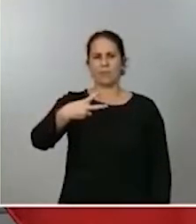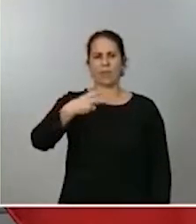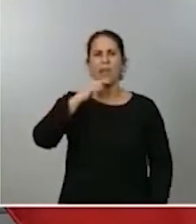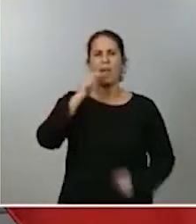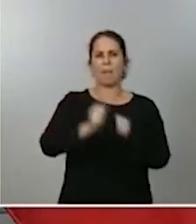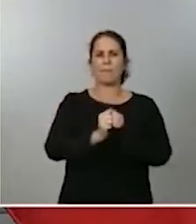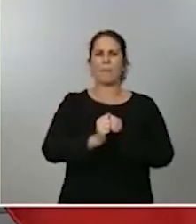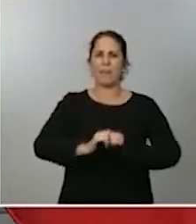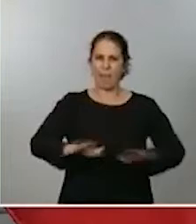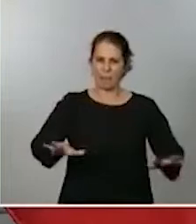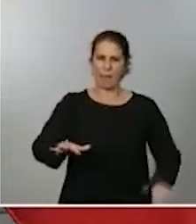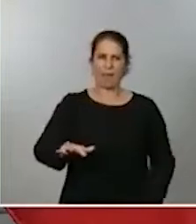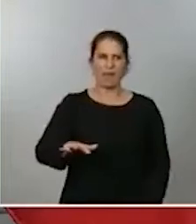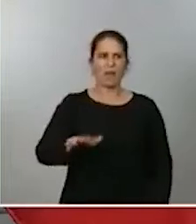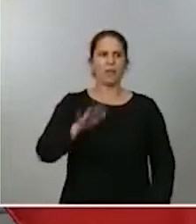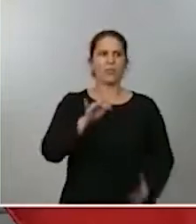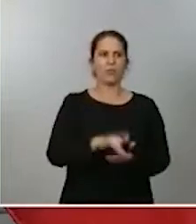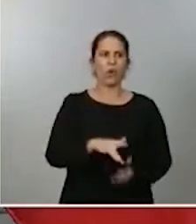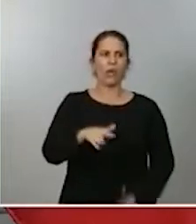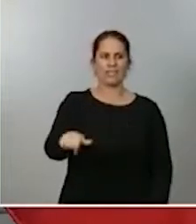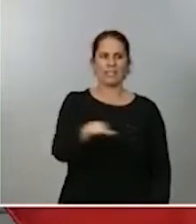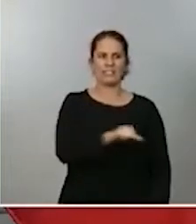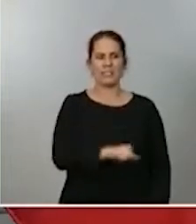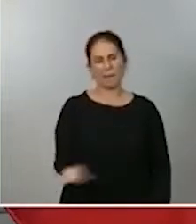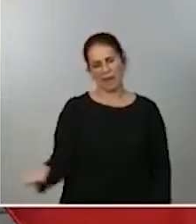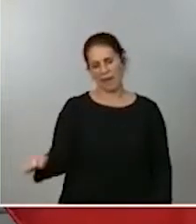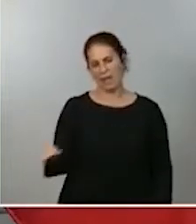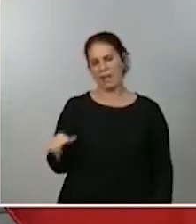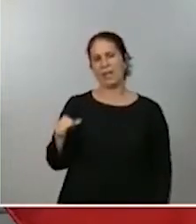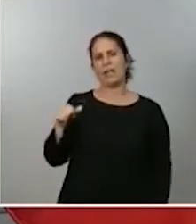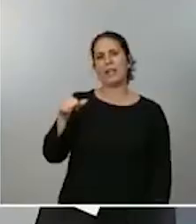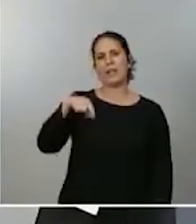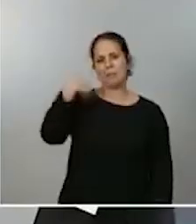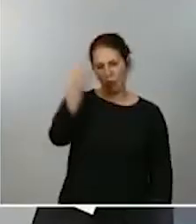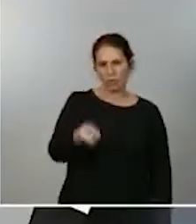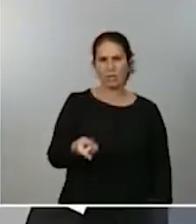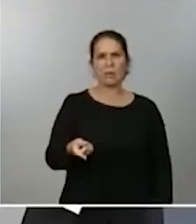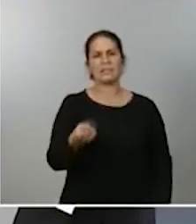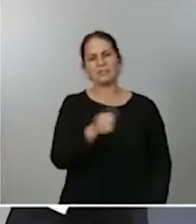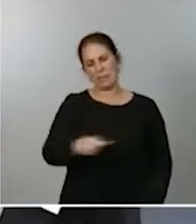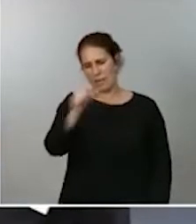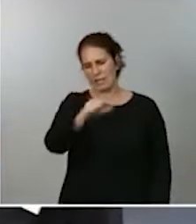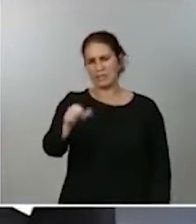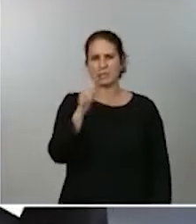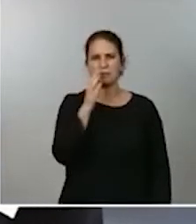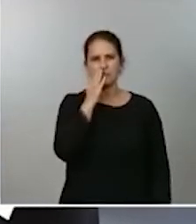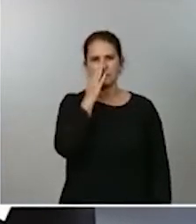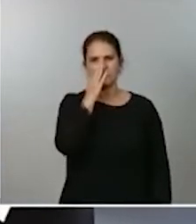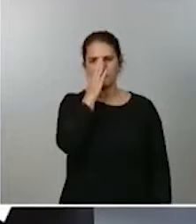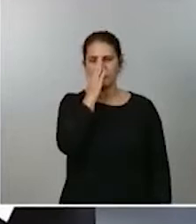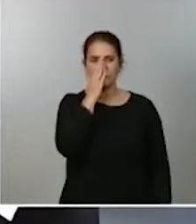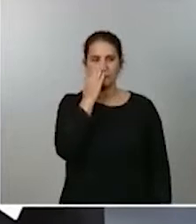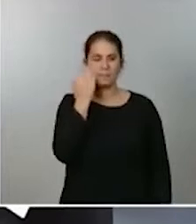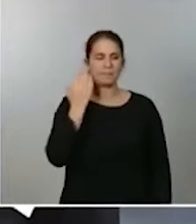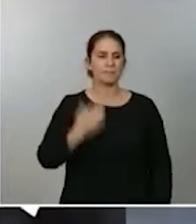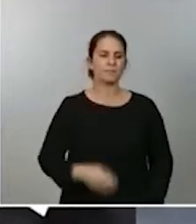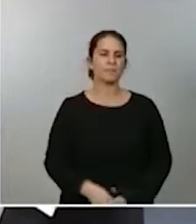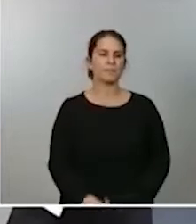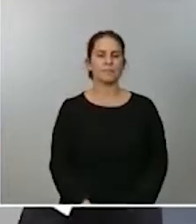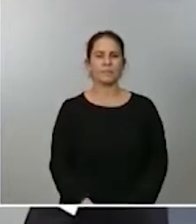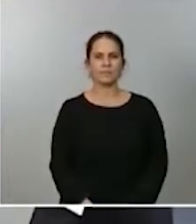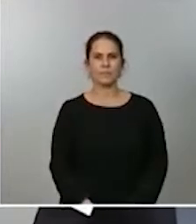que se expresarán durante estas semanas y durante las próximas semanas. En relación con la segunda cuestión,